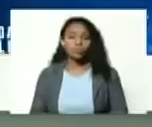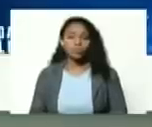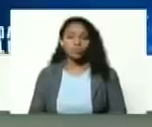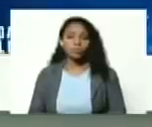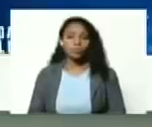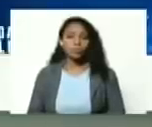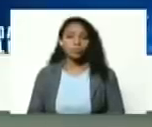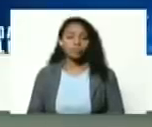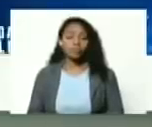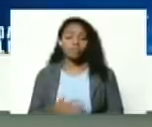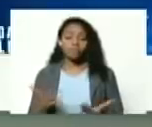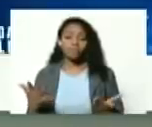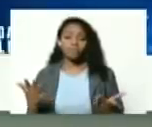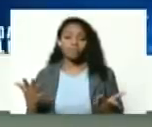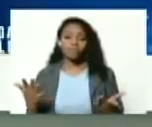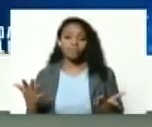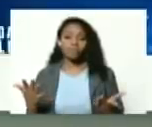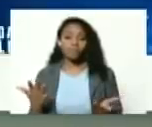así que